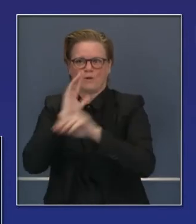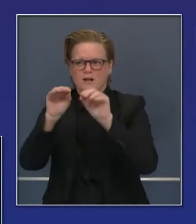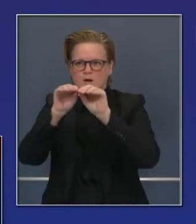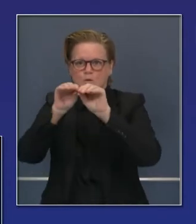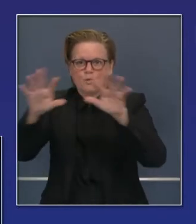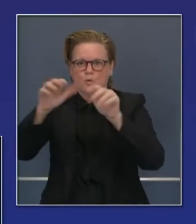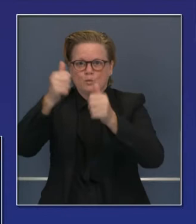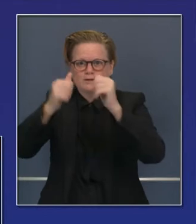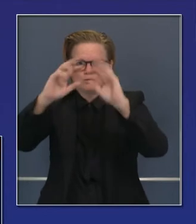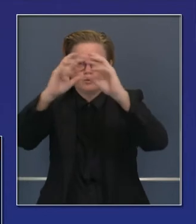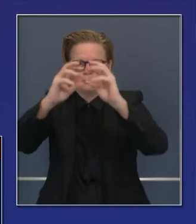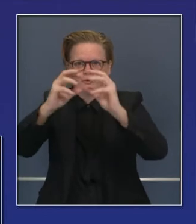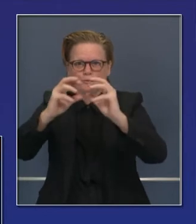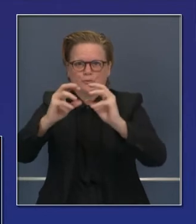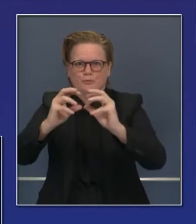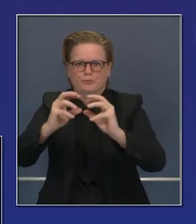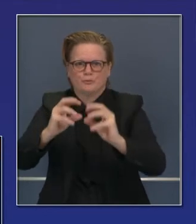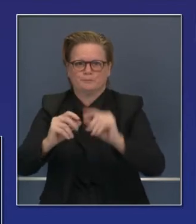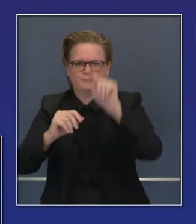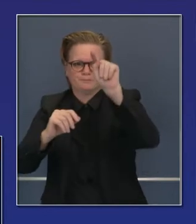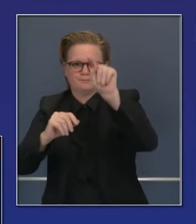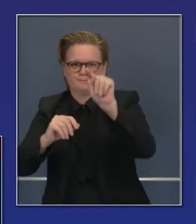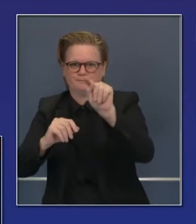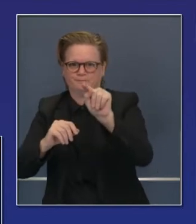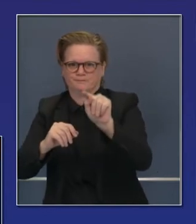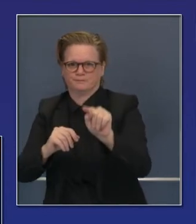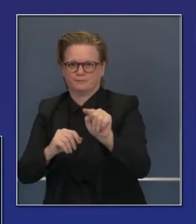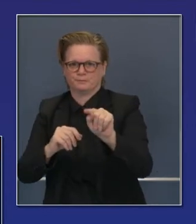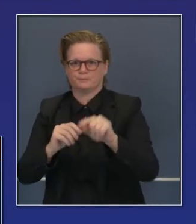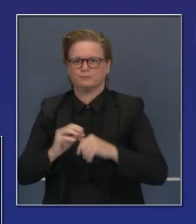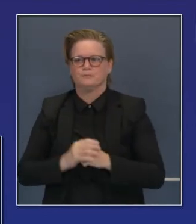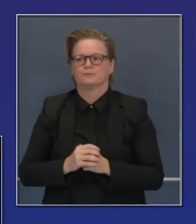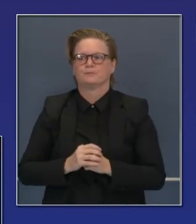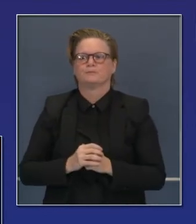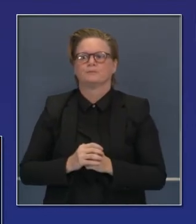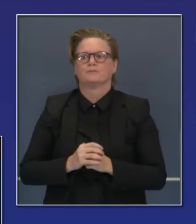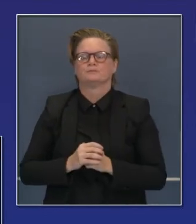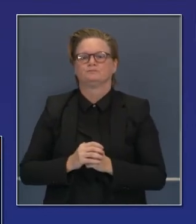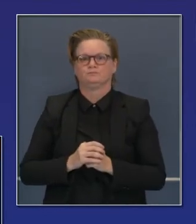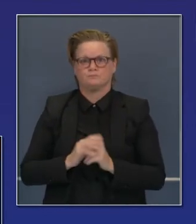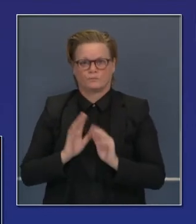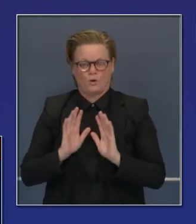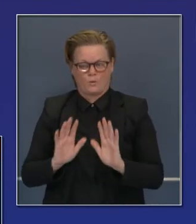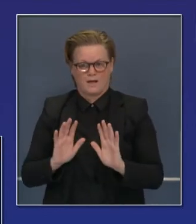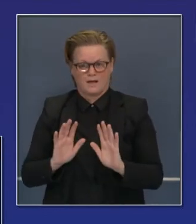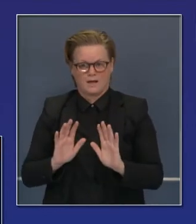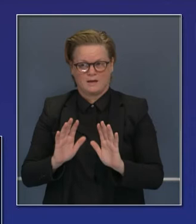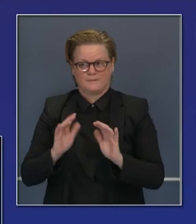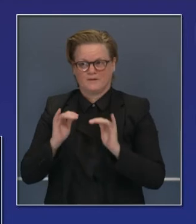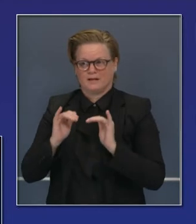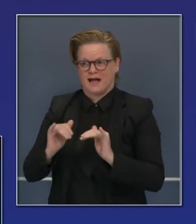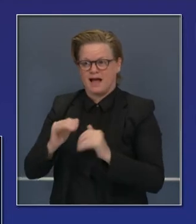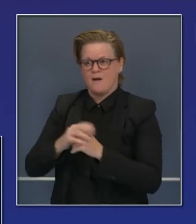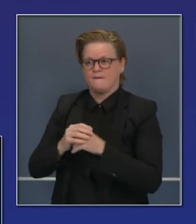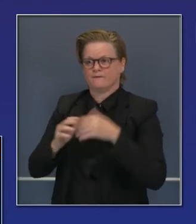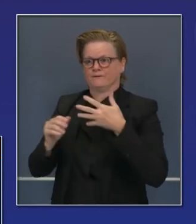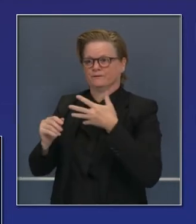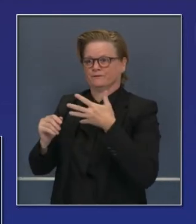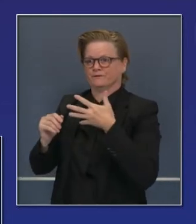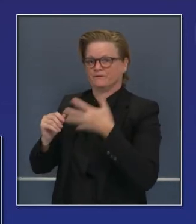Aquí pueden ver por región las áreas en nuestro estado, en la orden de quedarse en casa,